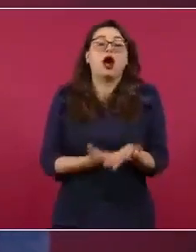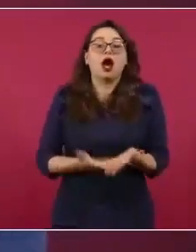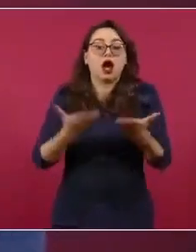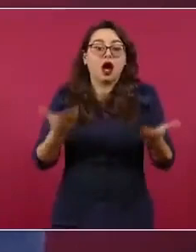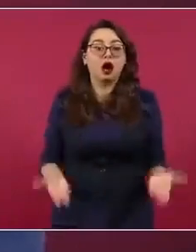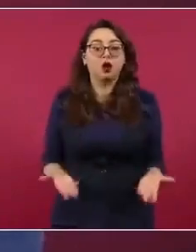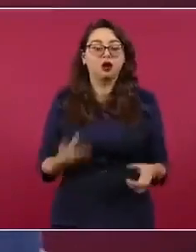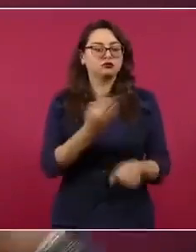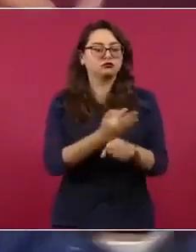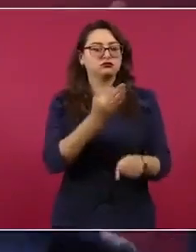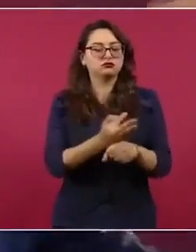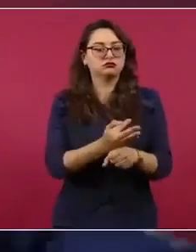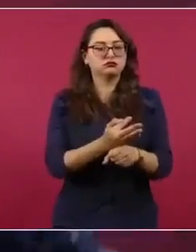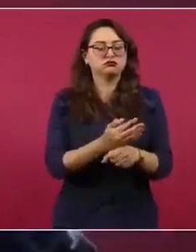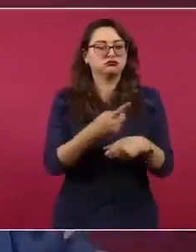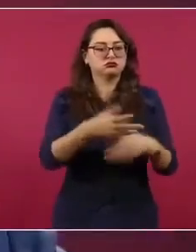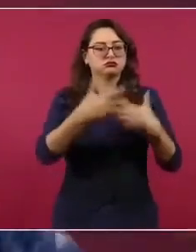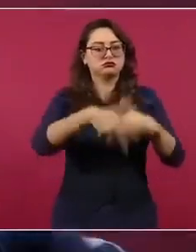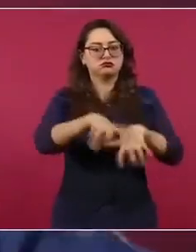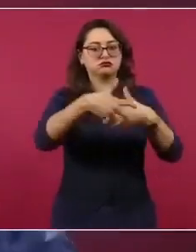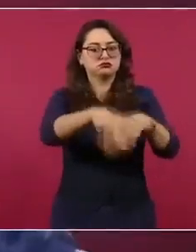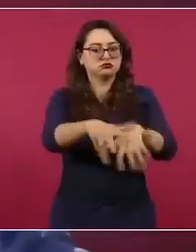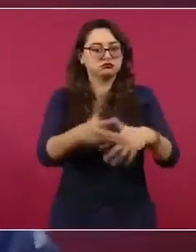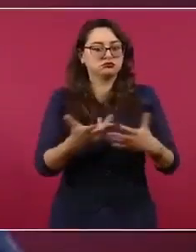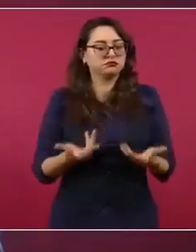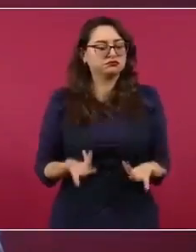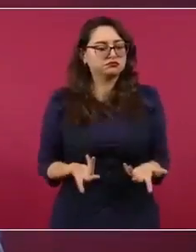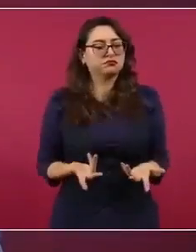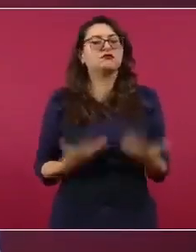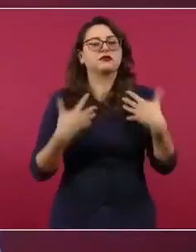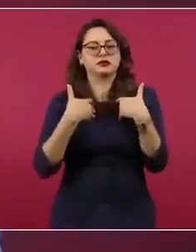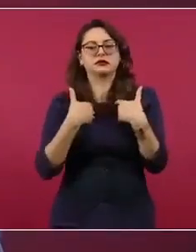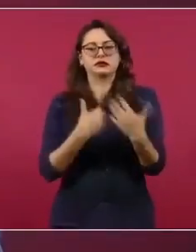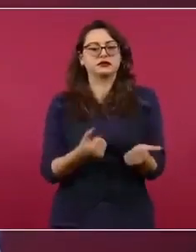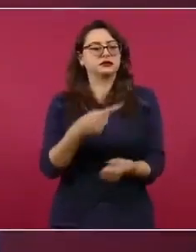entiendo… Ellos no pueden ser gobernistas, pues,